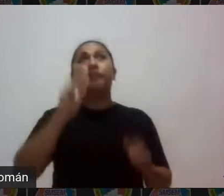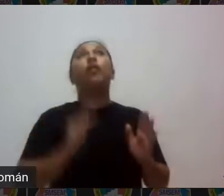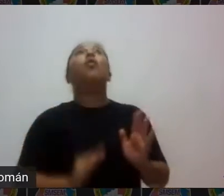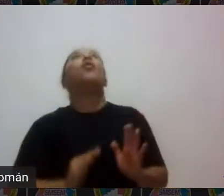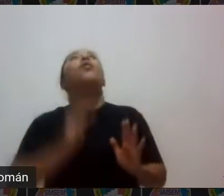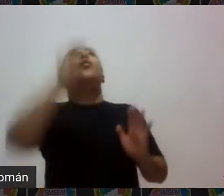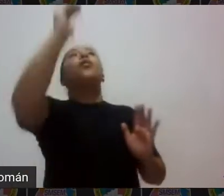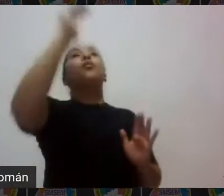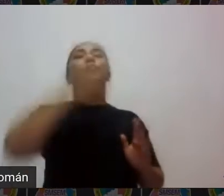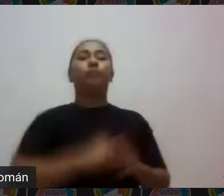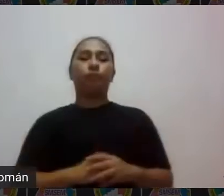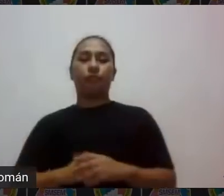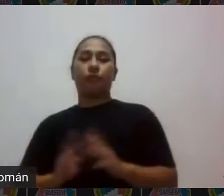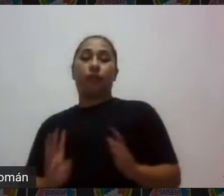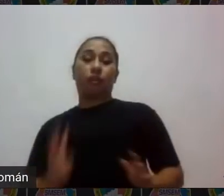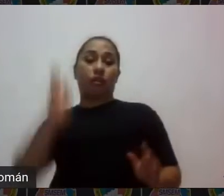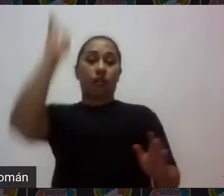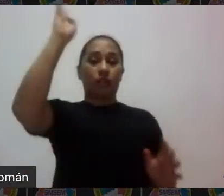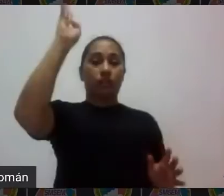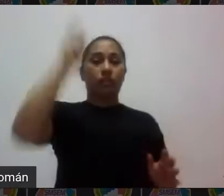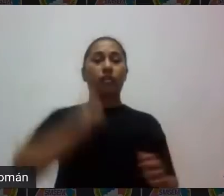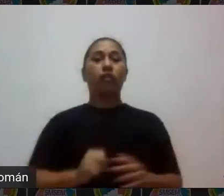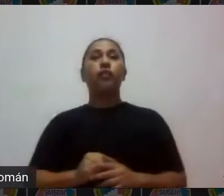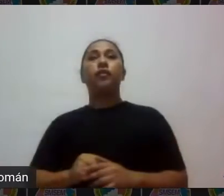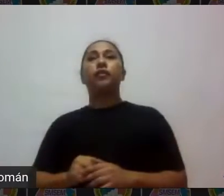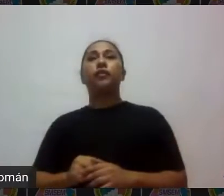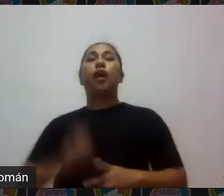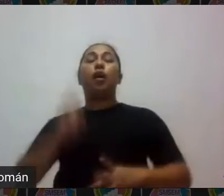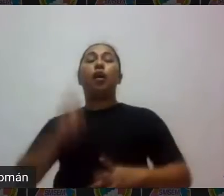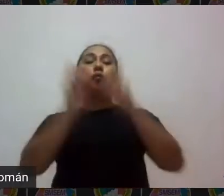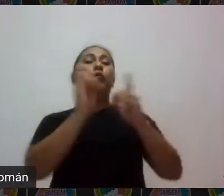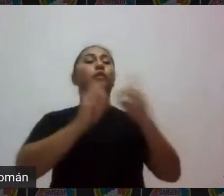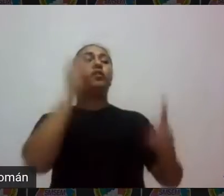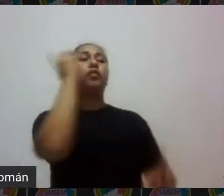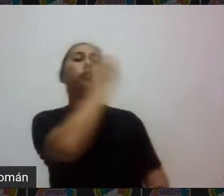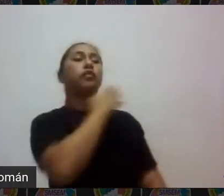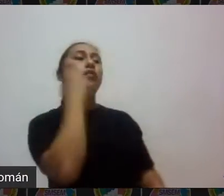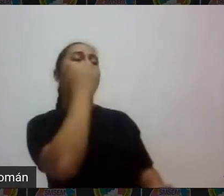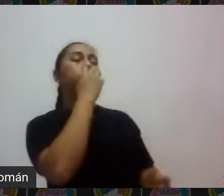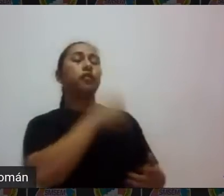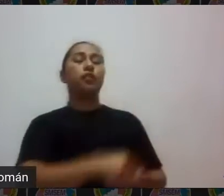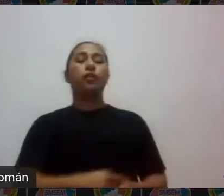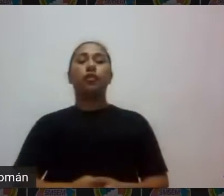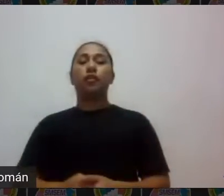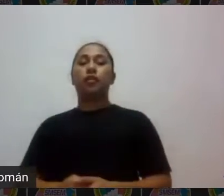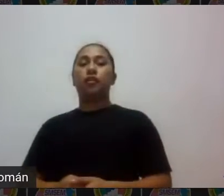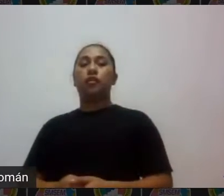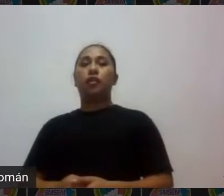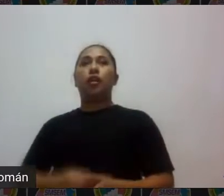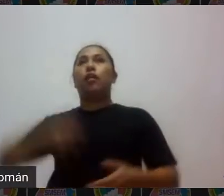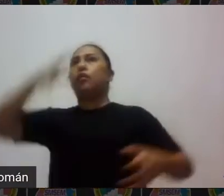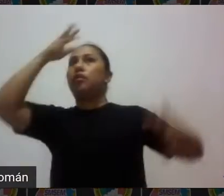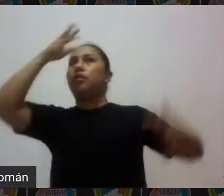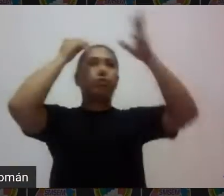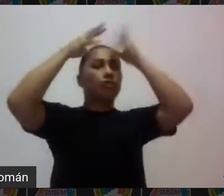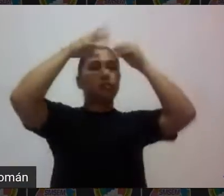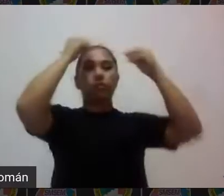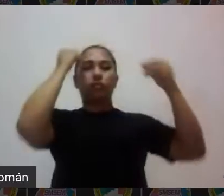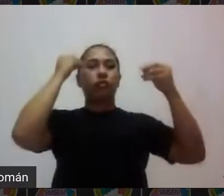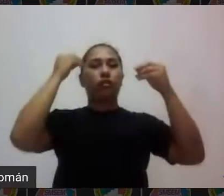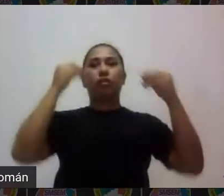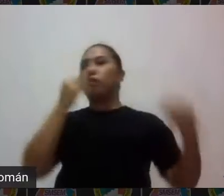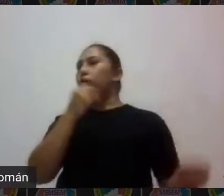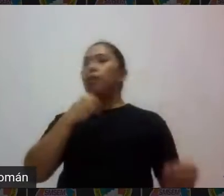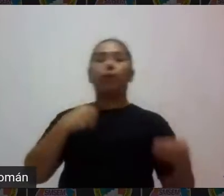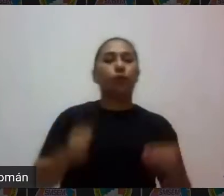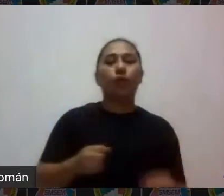debe servir para tomar decisiones educativas el niño no aprendió llegó al límite nada más